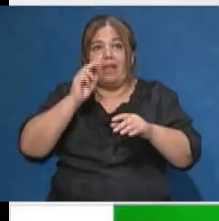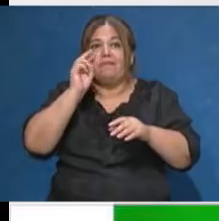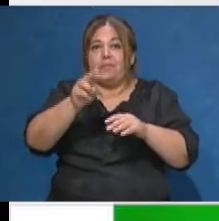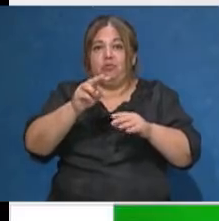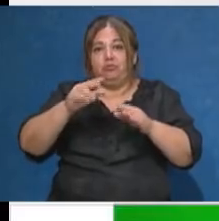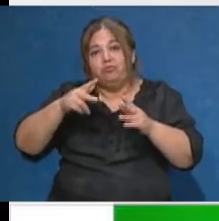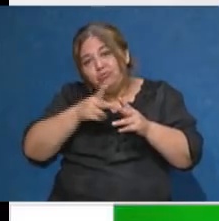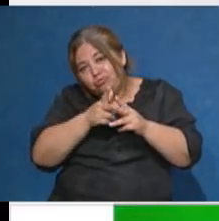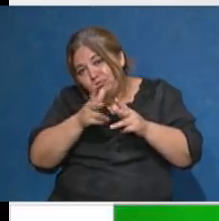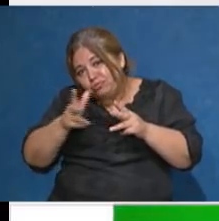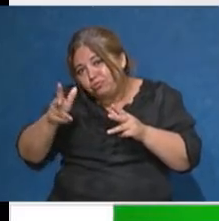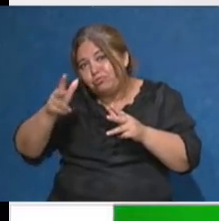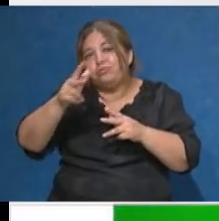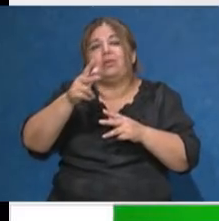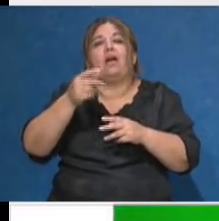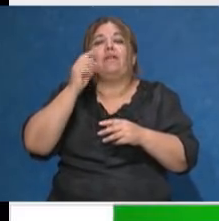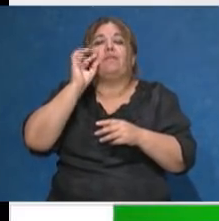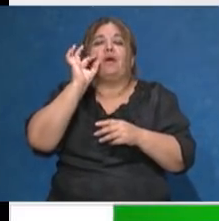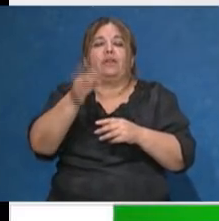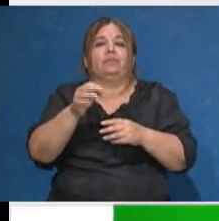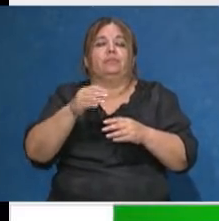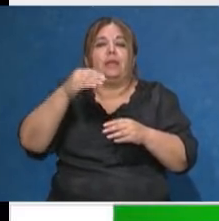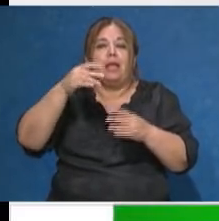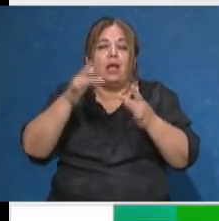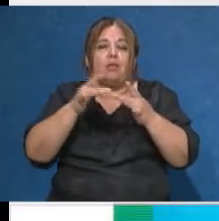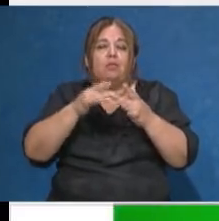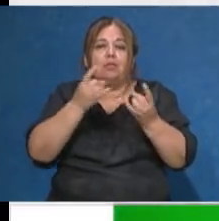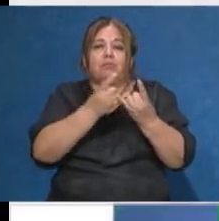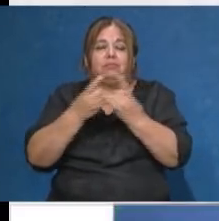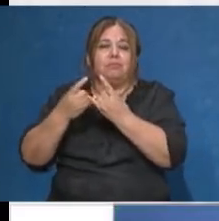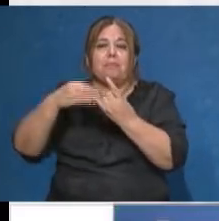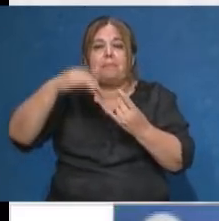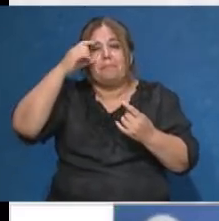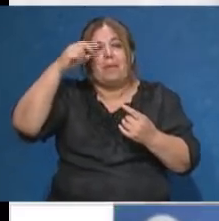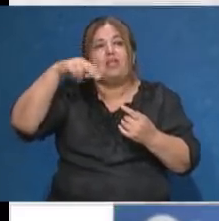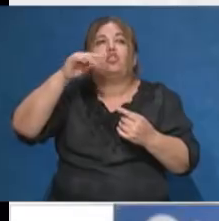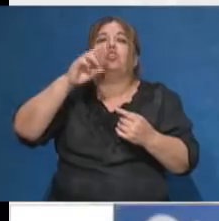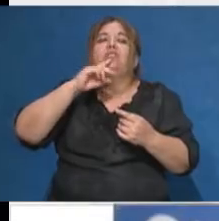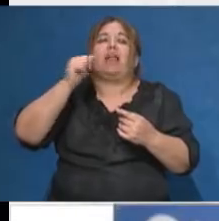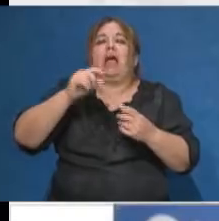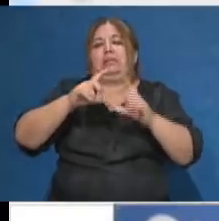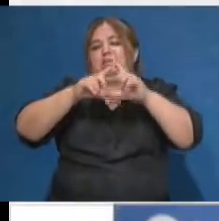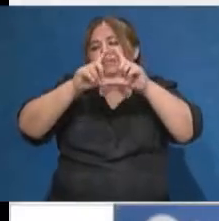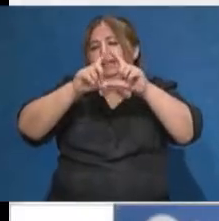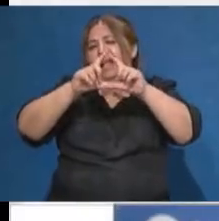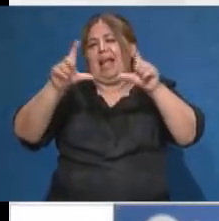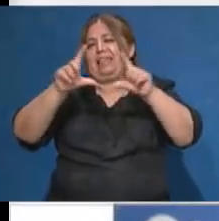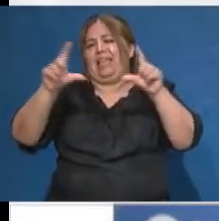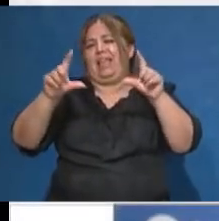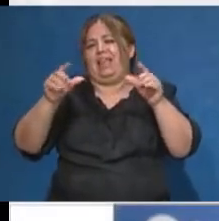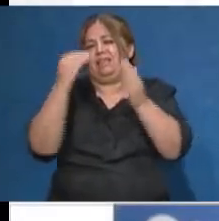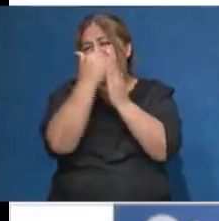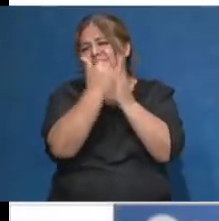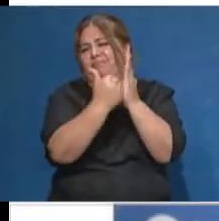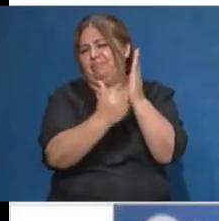inmediatamente qué está pasando en el sitio. Vas a mendotran.com.ar y abajo te da un cartel, un montón de texto ahí que